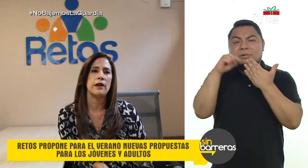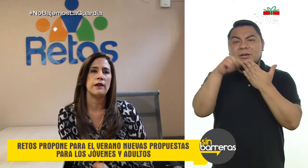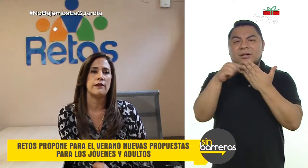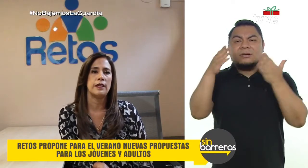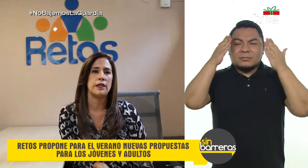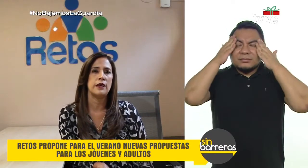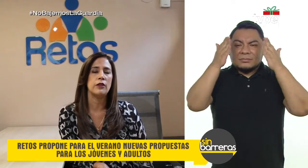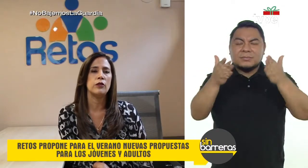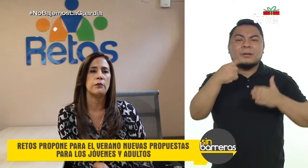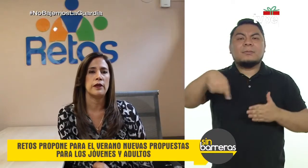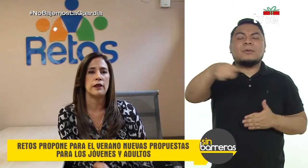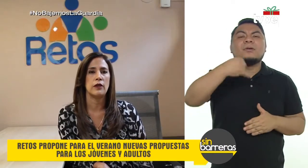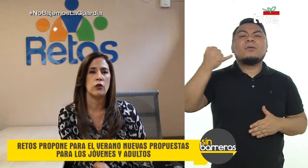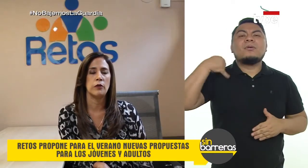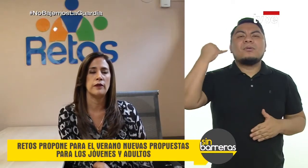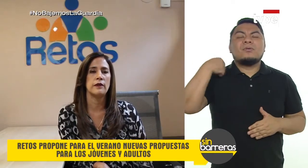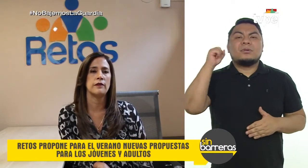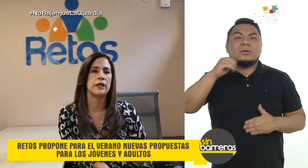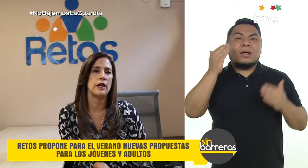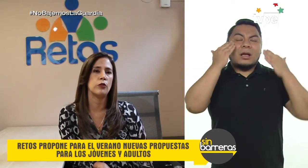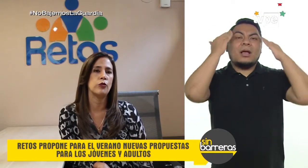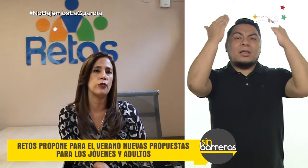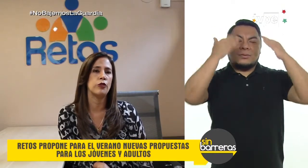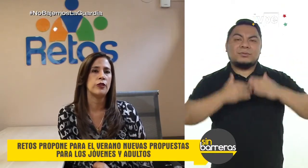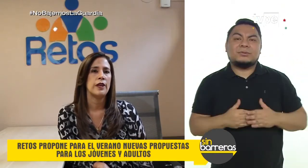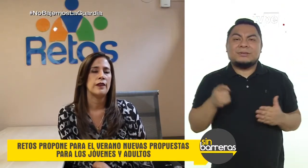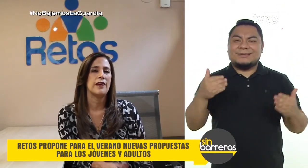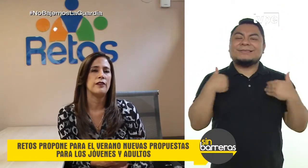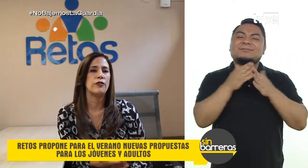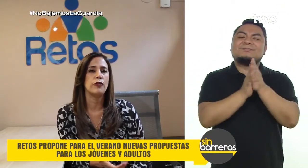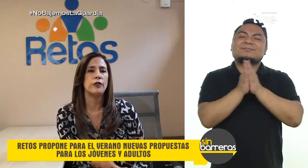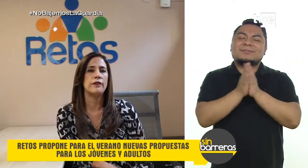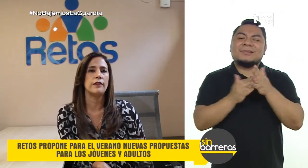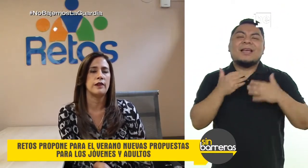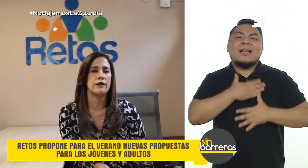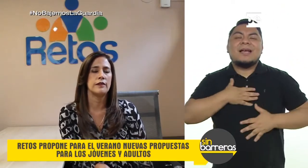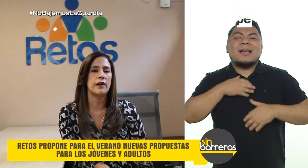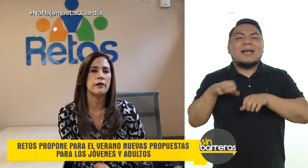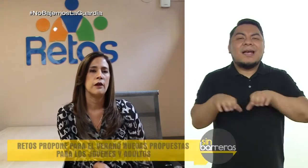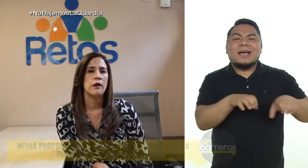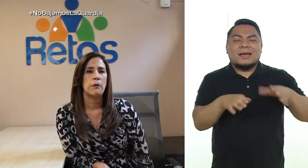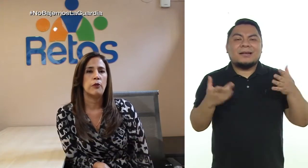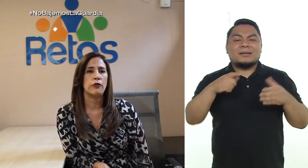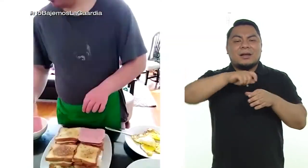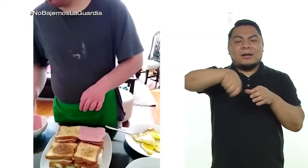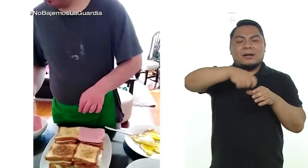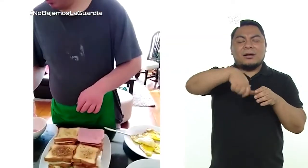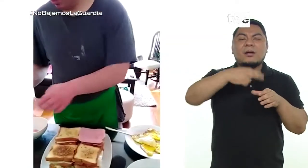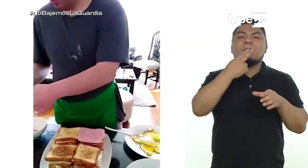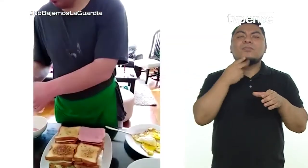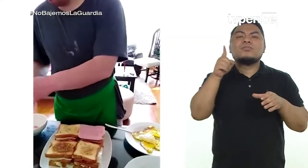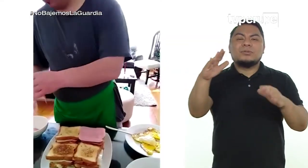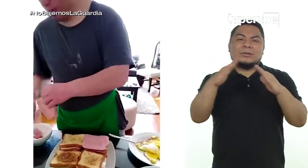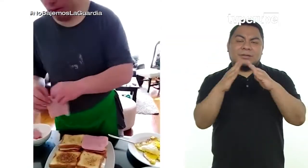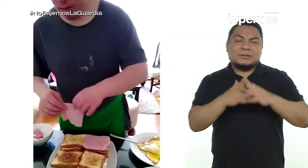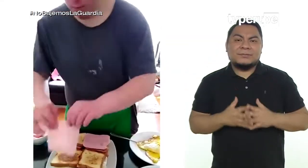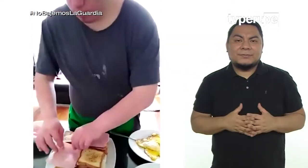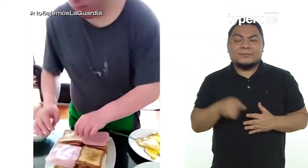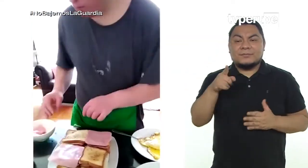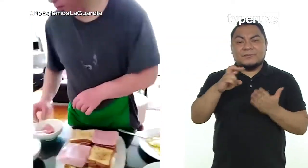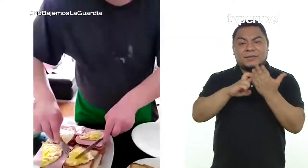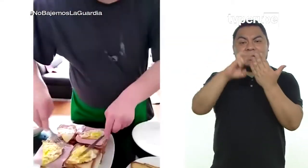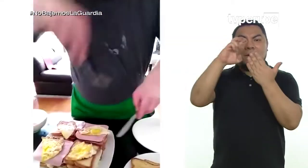programa es dirigido para jóvenes y adultos que disfruten de realizar postres en casa.